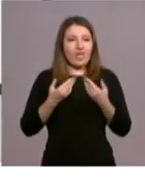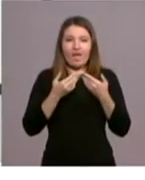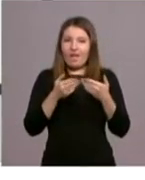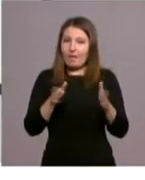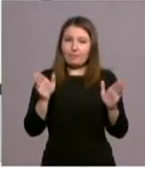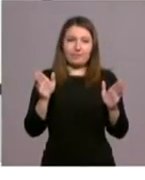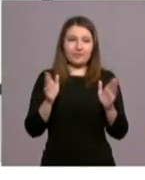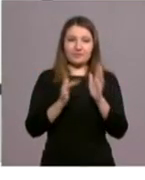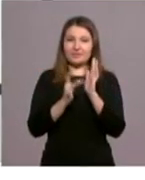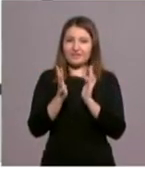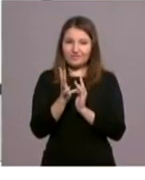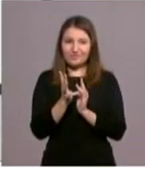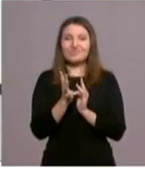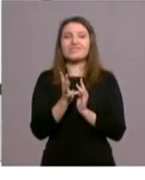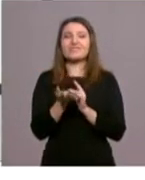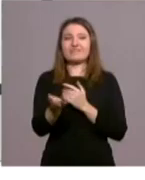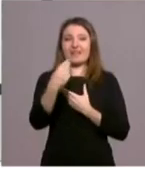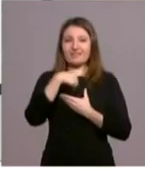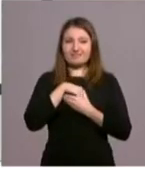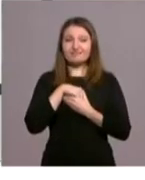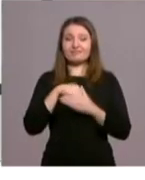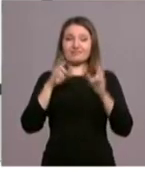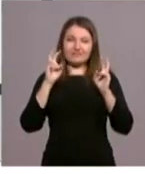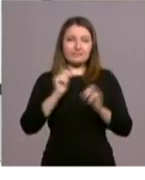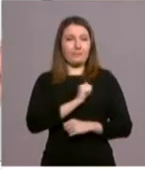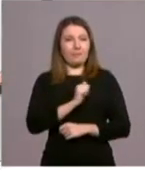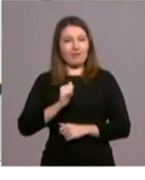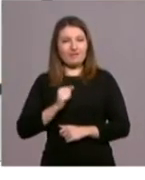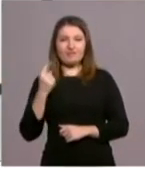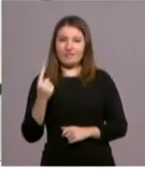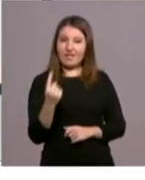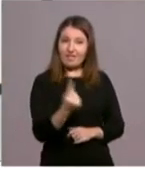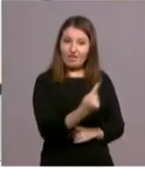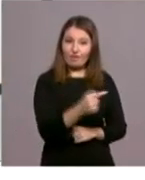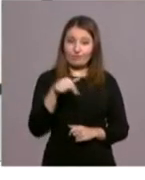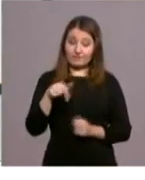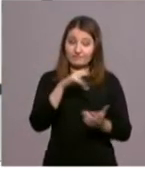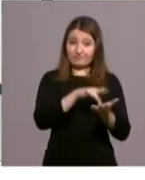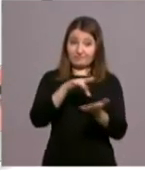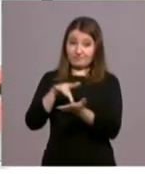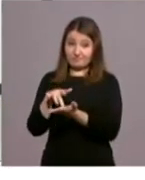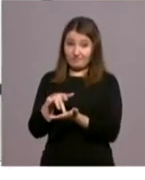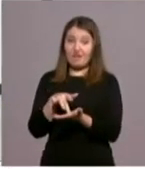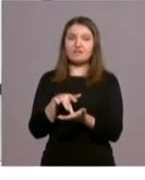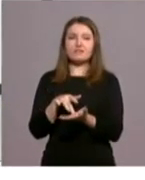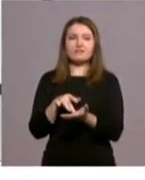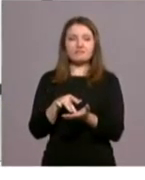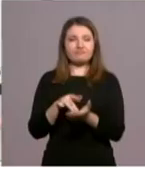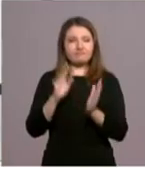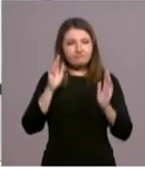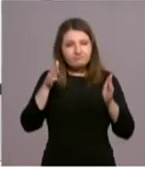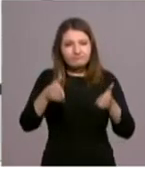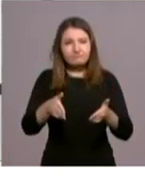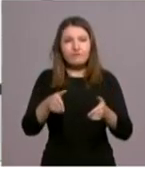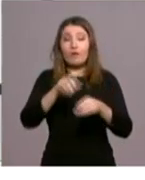a Jesús, a Cristo, y en clave personal, como decía el Papa, pues vivir estos acontecimientos y la forma más